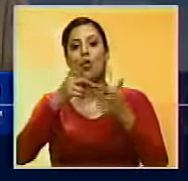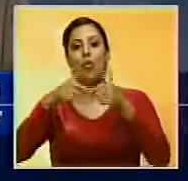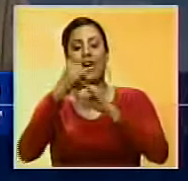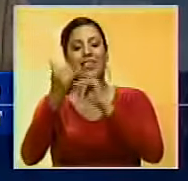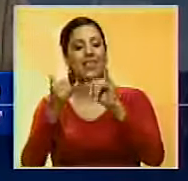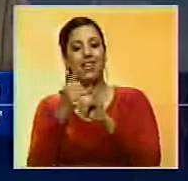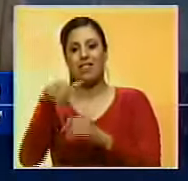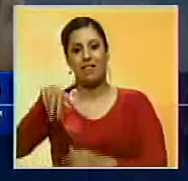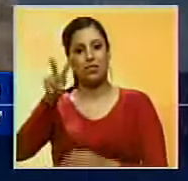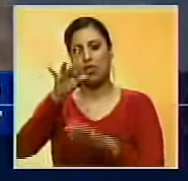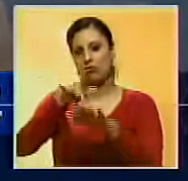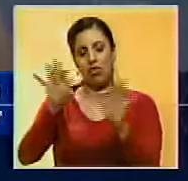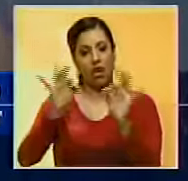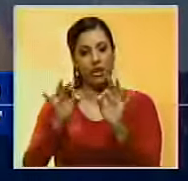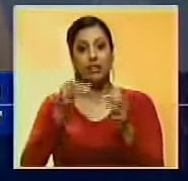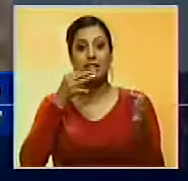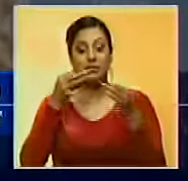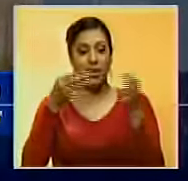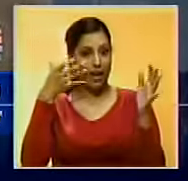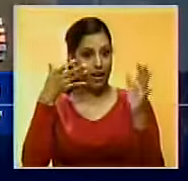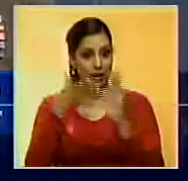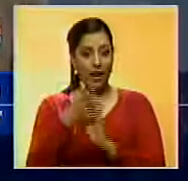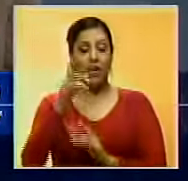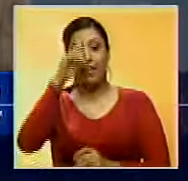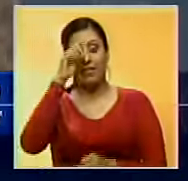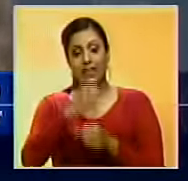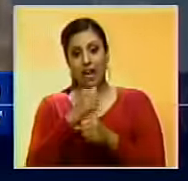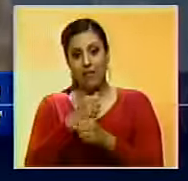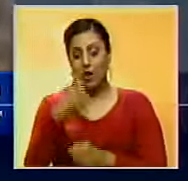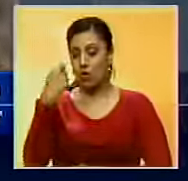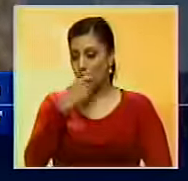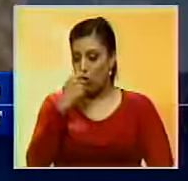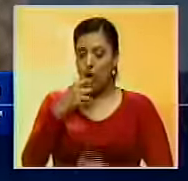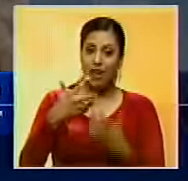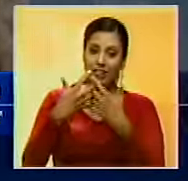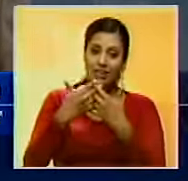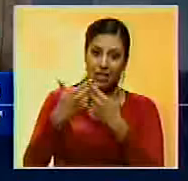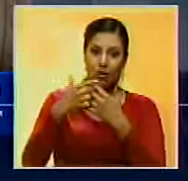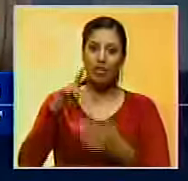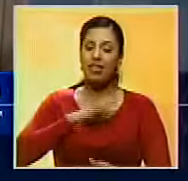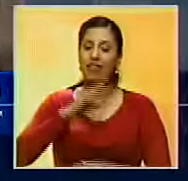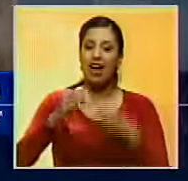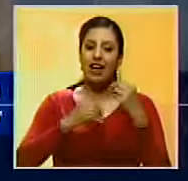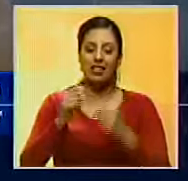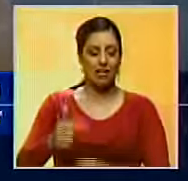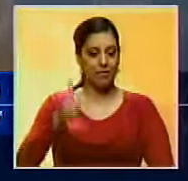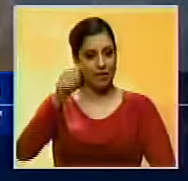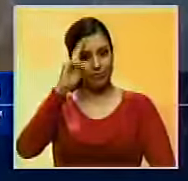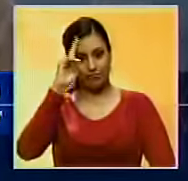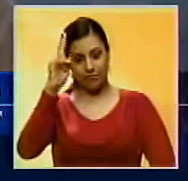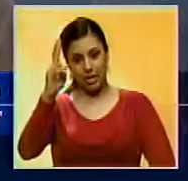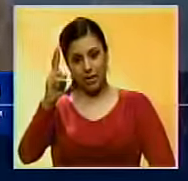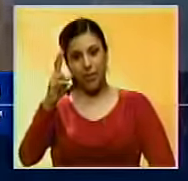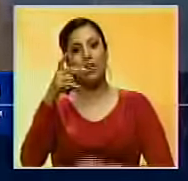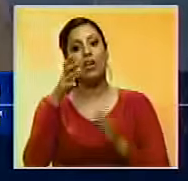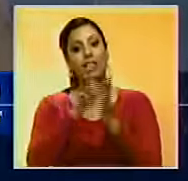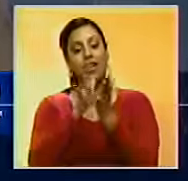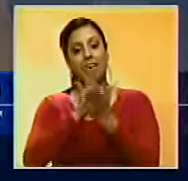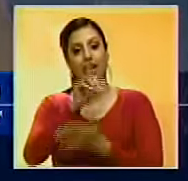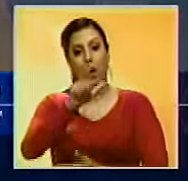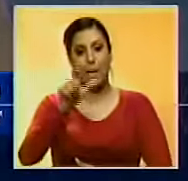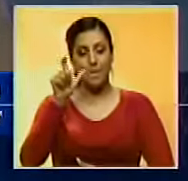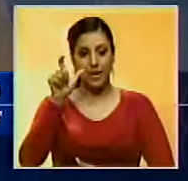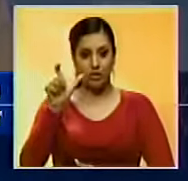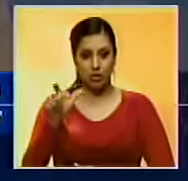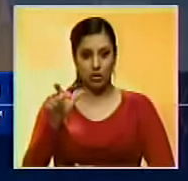internacional. El texto explica que las operaciones antinarcóticos de Estados Unidos son hechas con el mayor respeto a la soberanía de